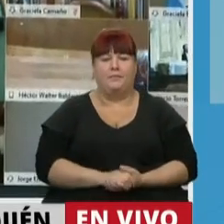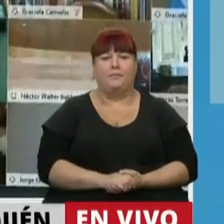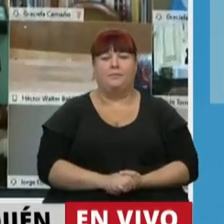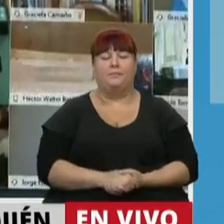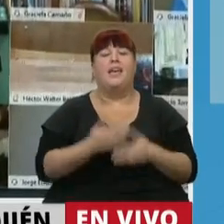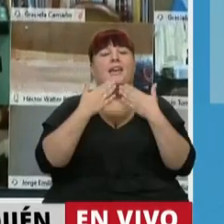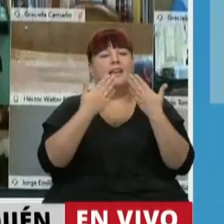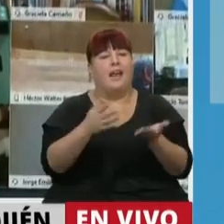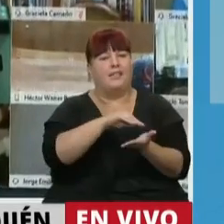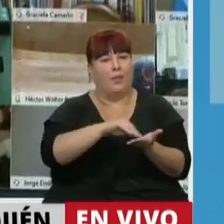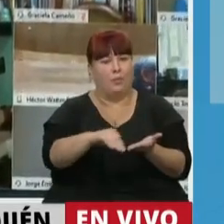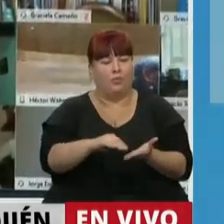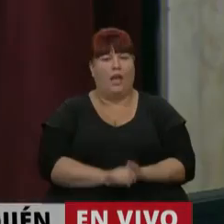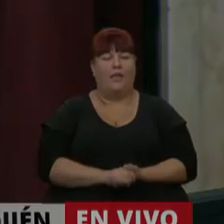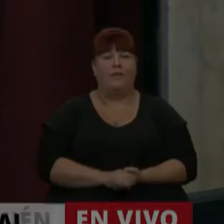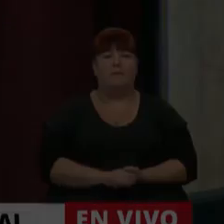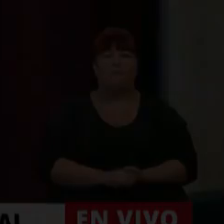Gracias, diputada Alma Zapag.